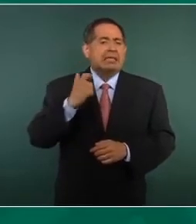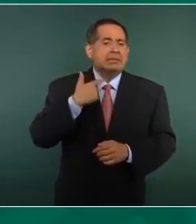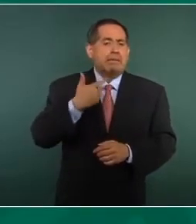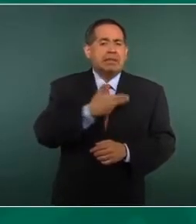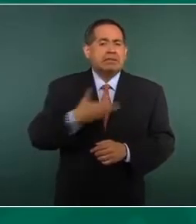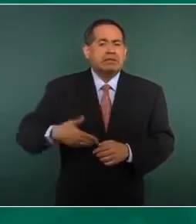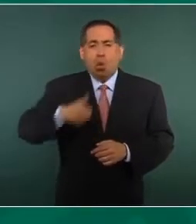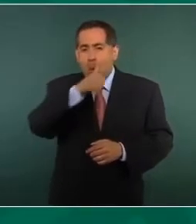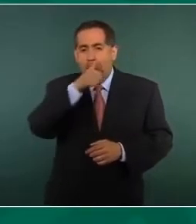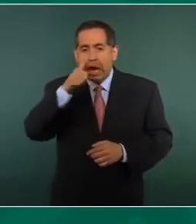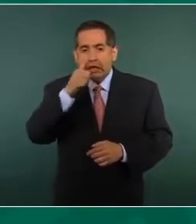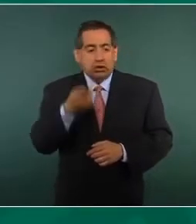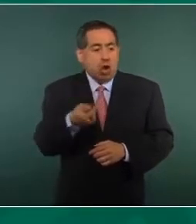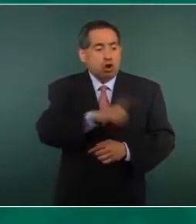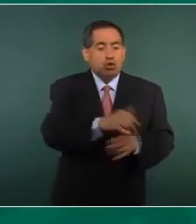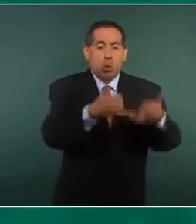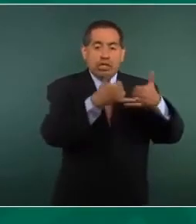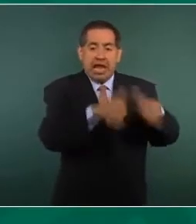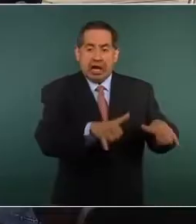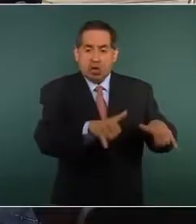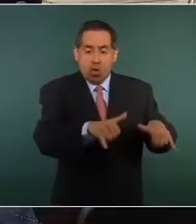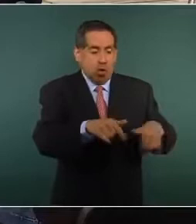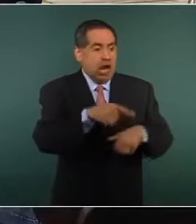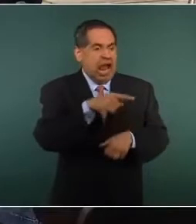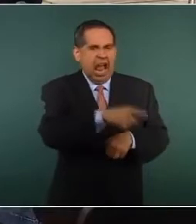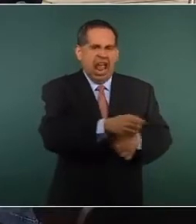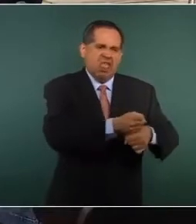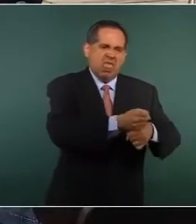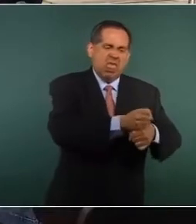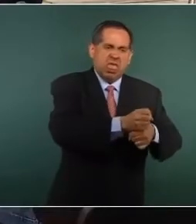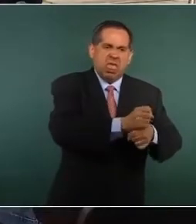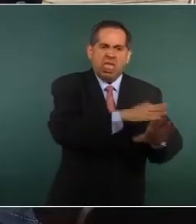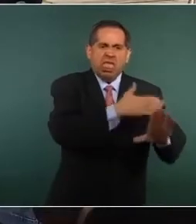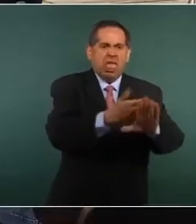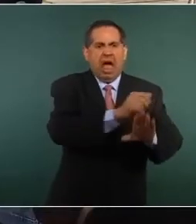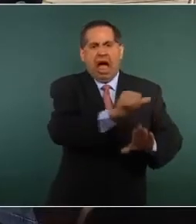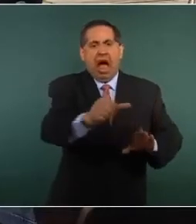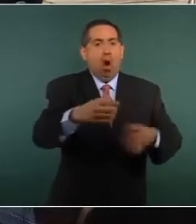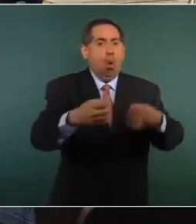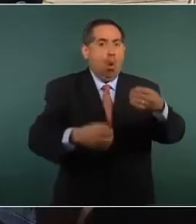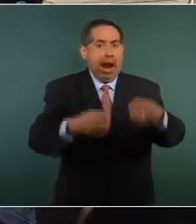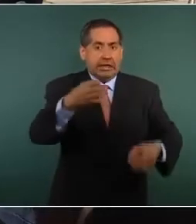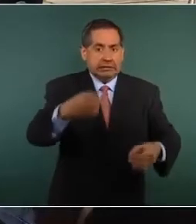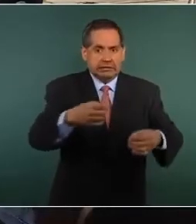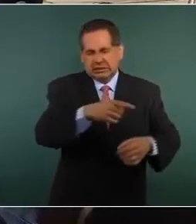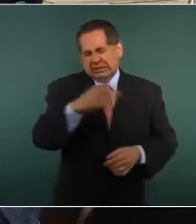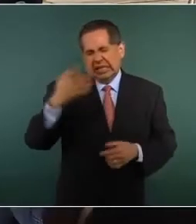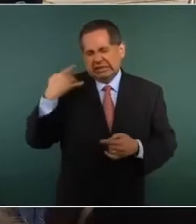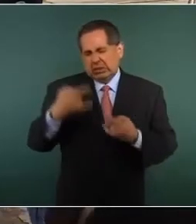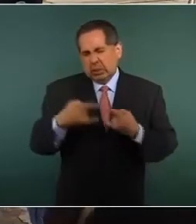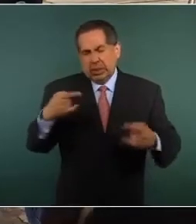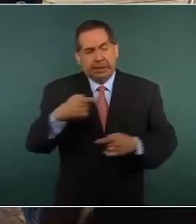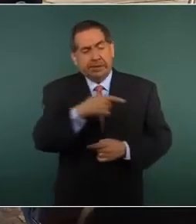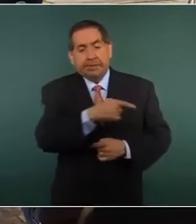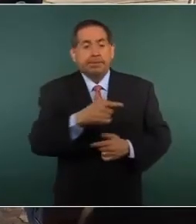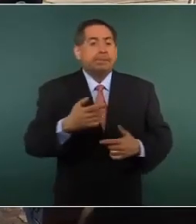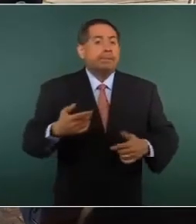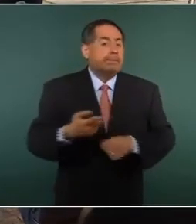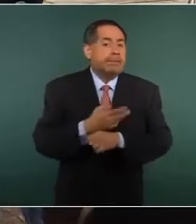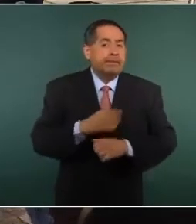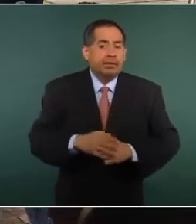maltrató a un juez y